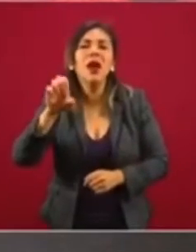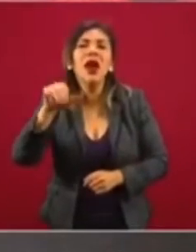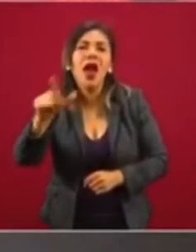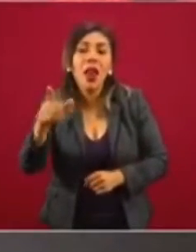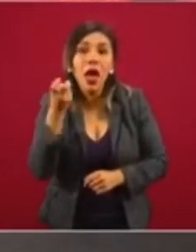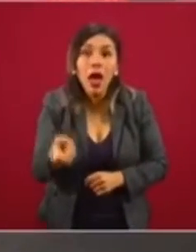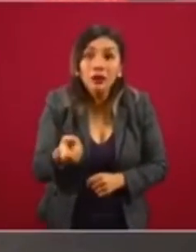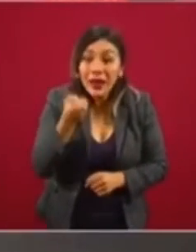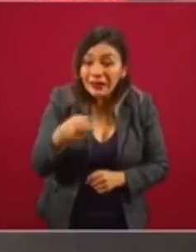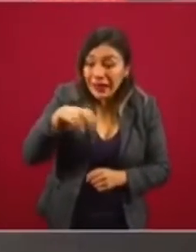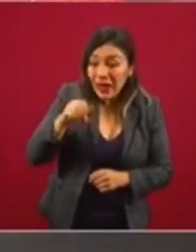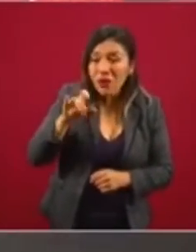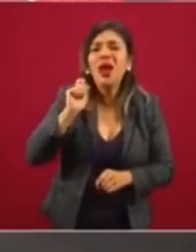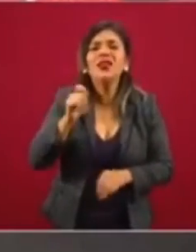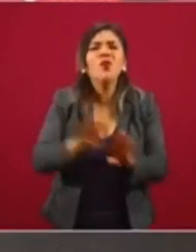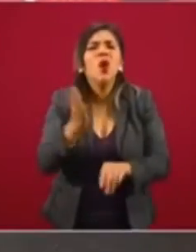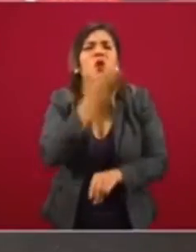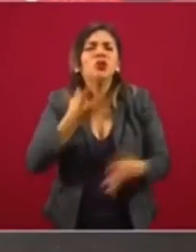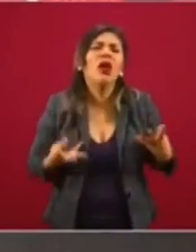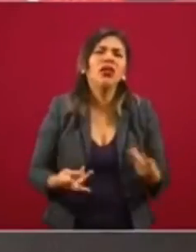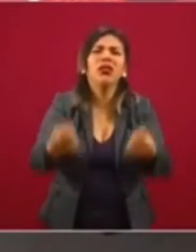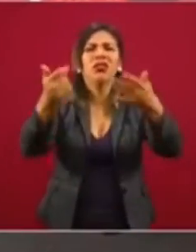neoliberal es un modelo derrochador,